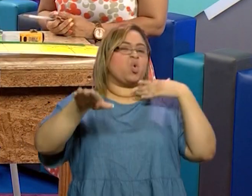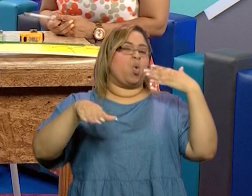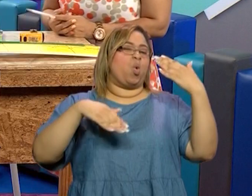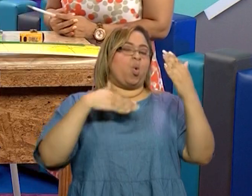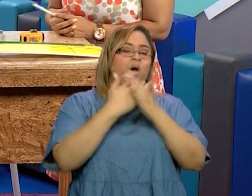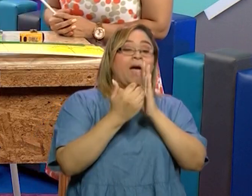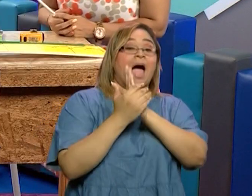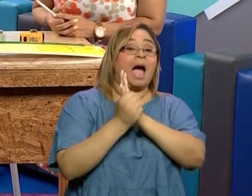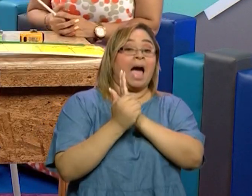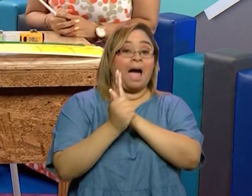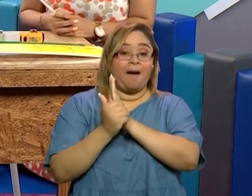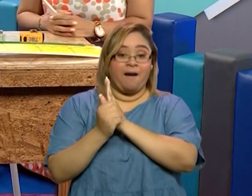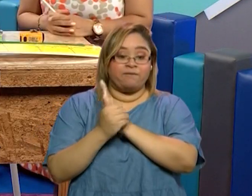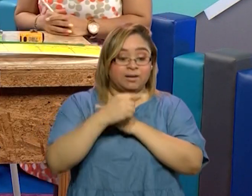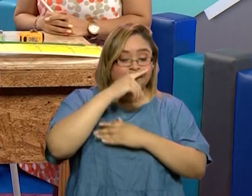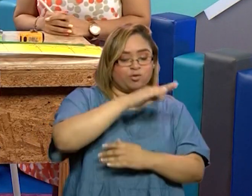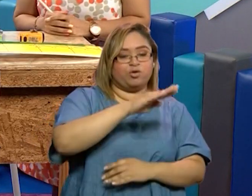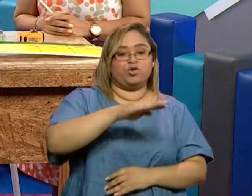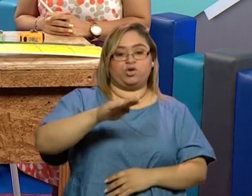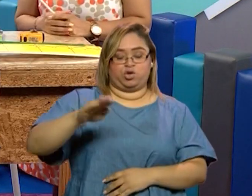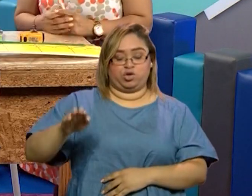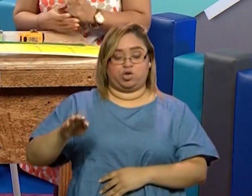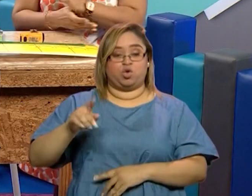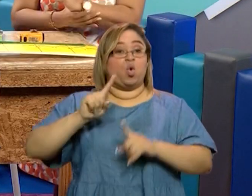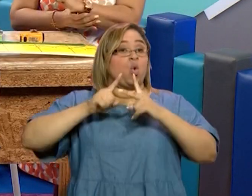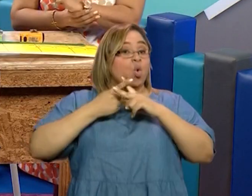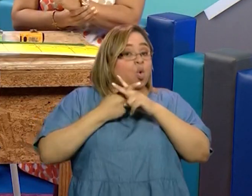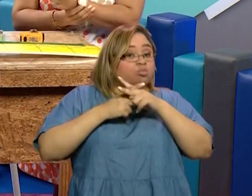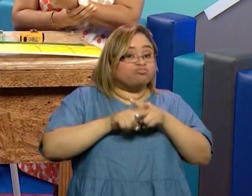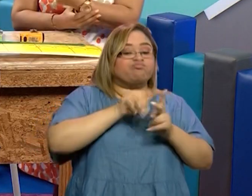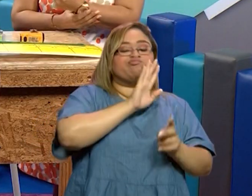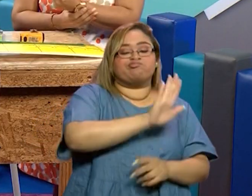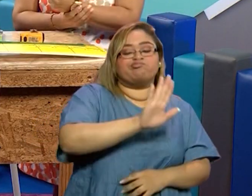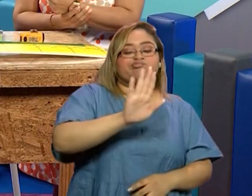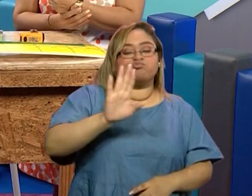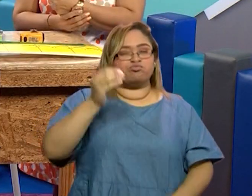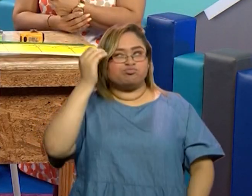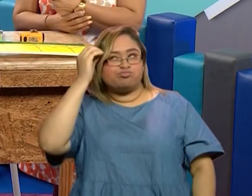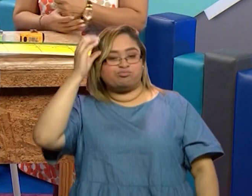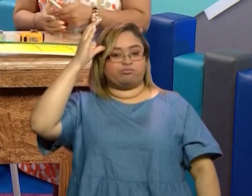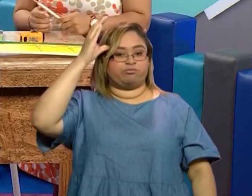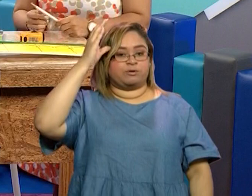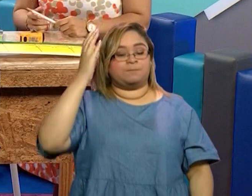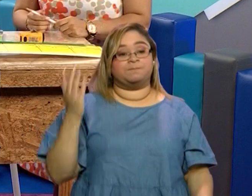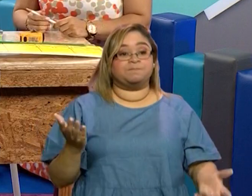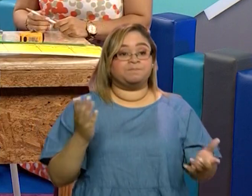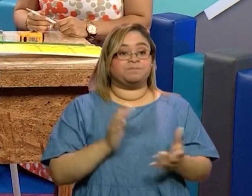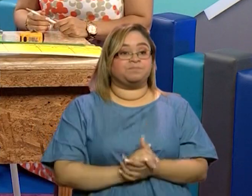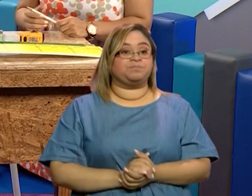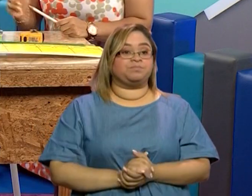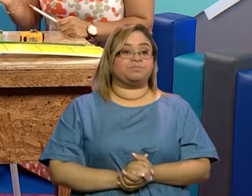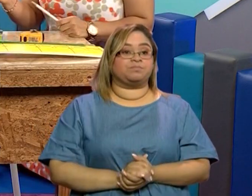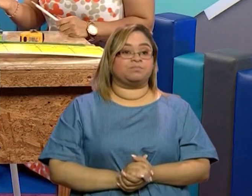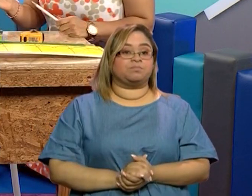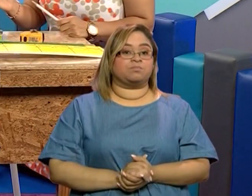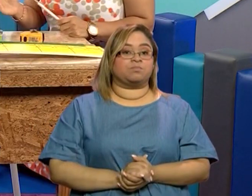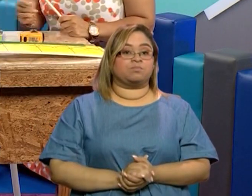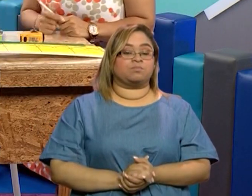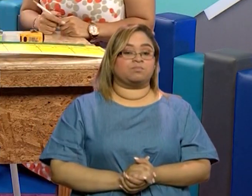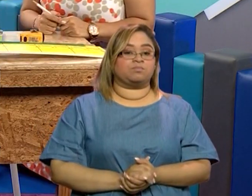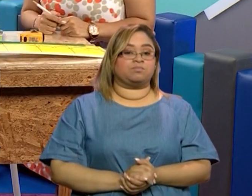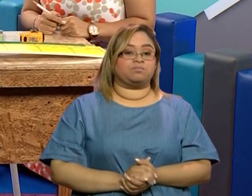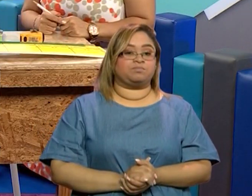potencialidades de tu hijo partiendo entonces de sus habilidades así que maestra como me despido yo antes de